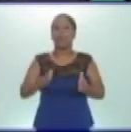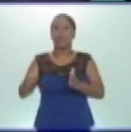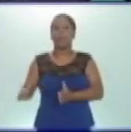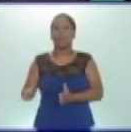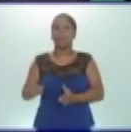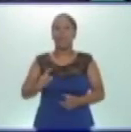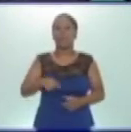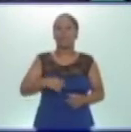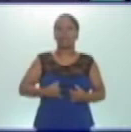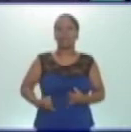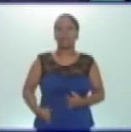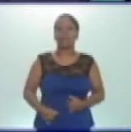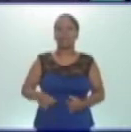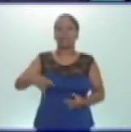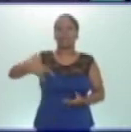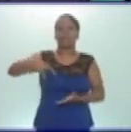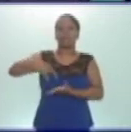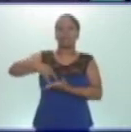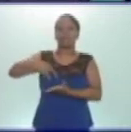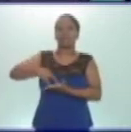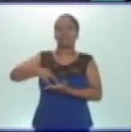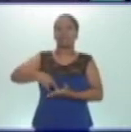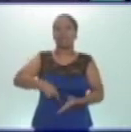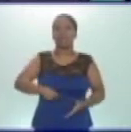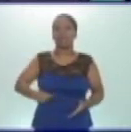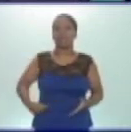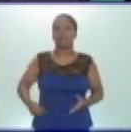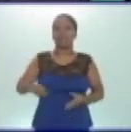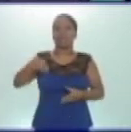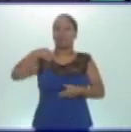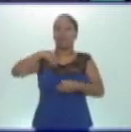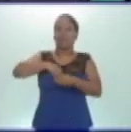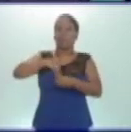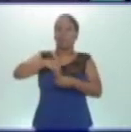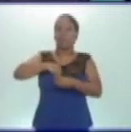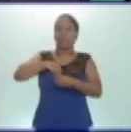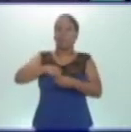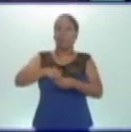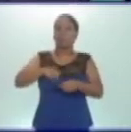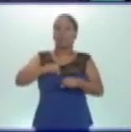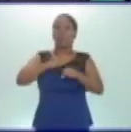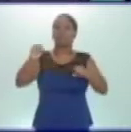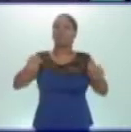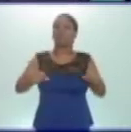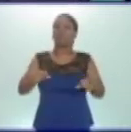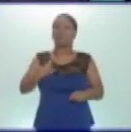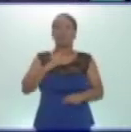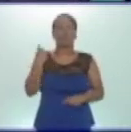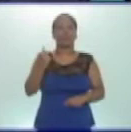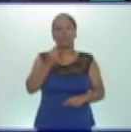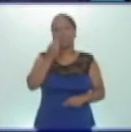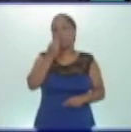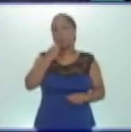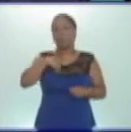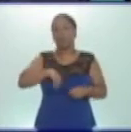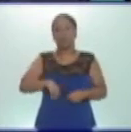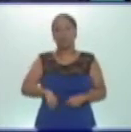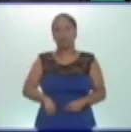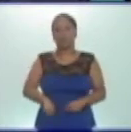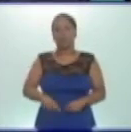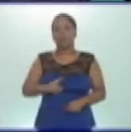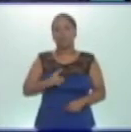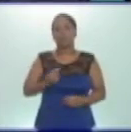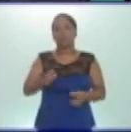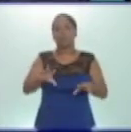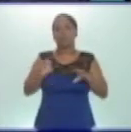es un tubo más gordito, donde se acumulan las sustancias que nuestro organismo no puede digerir. Y en el que se absorbe el agua